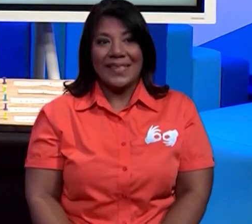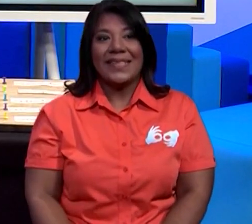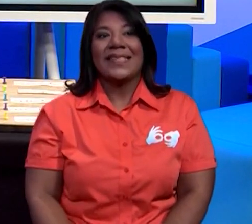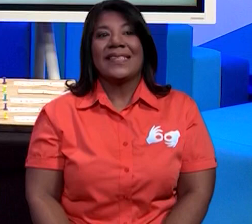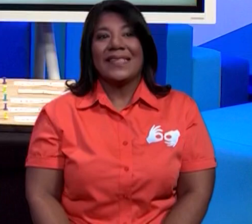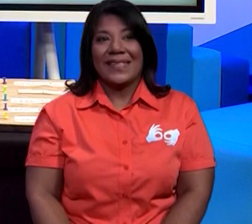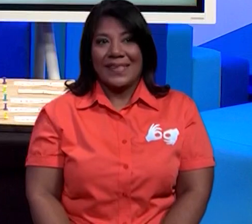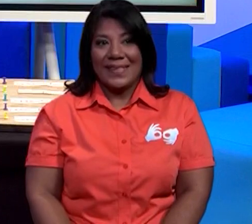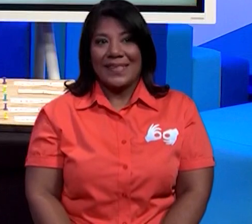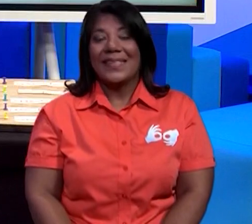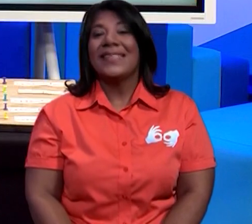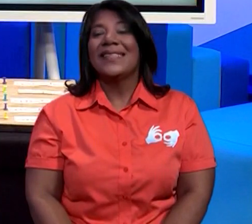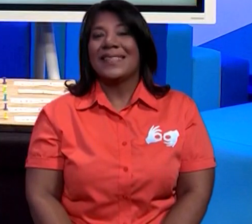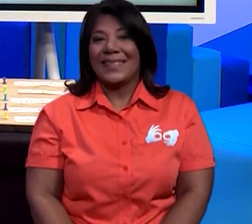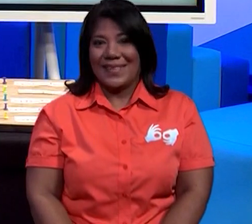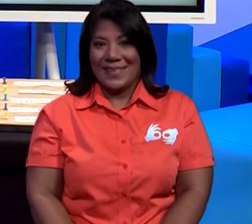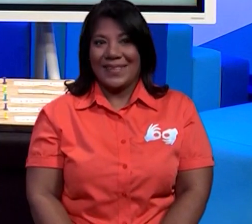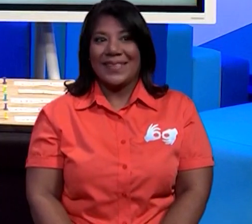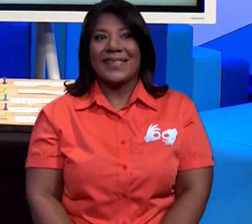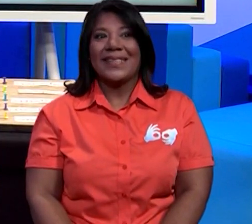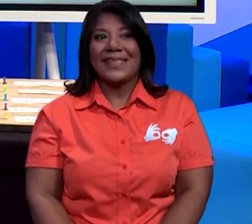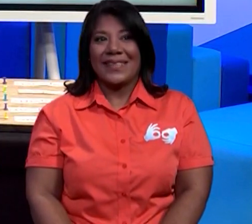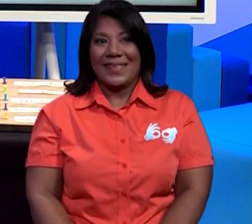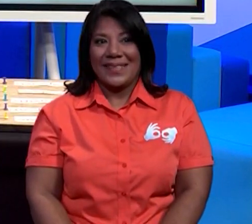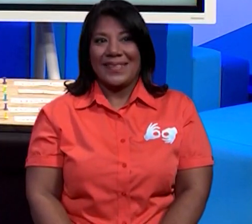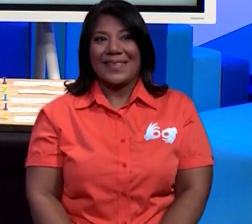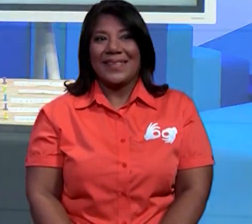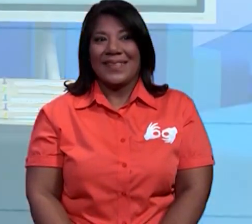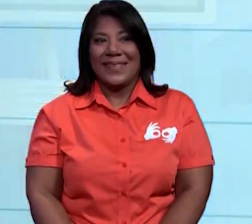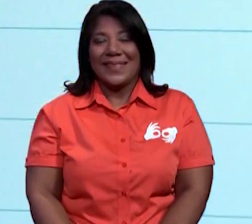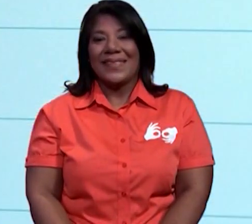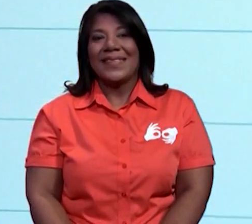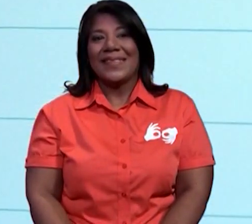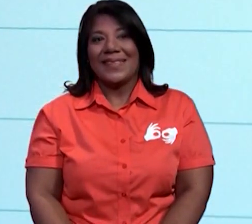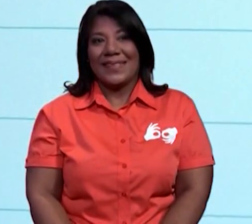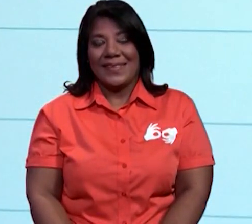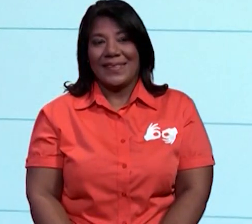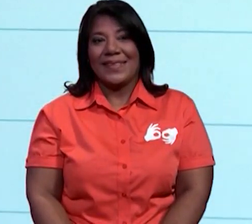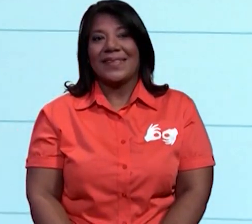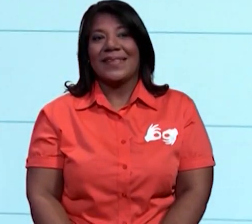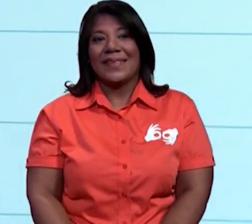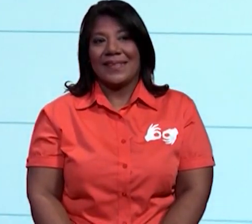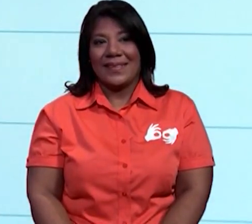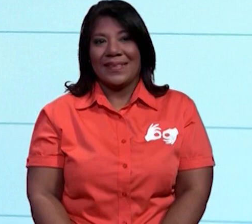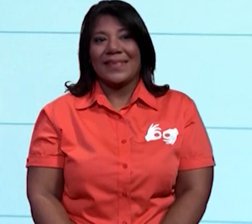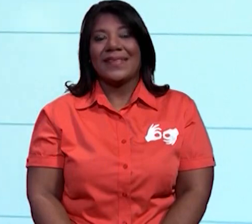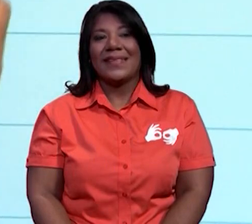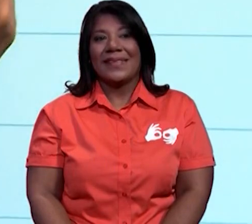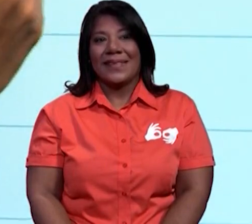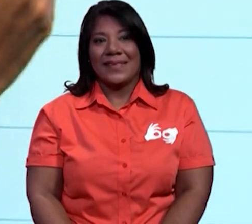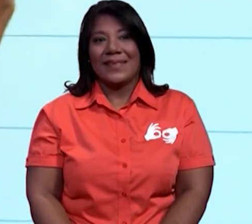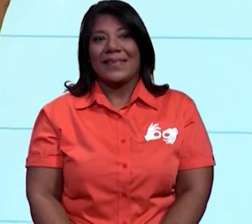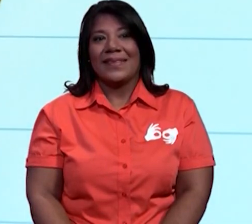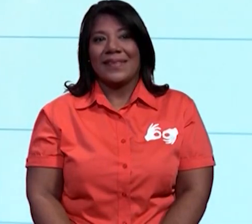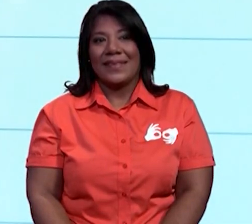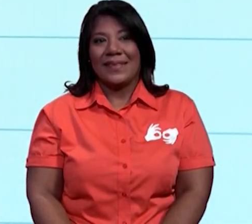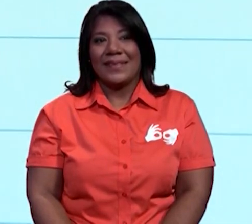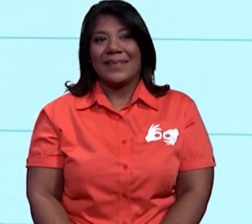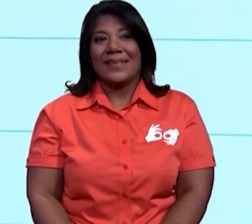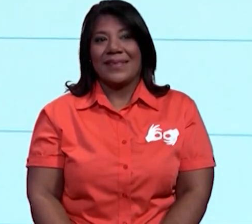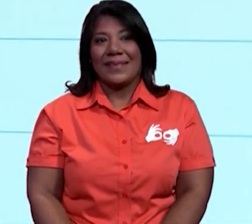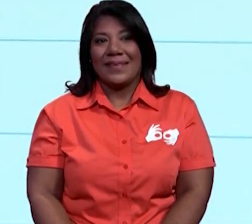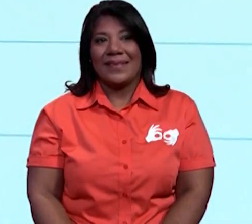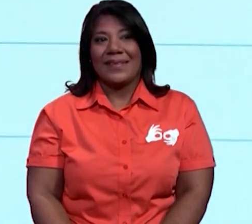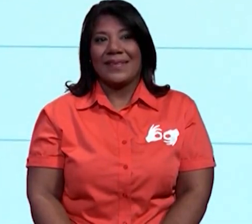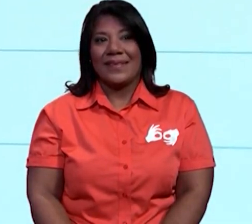cantidad. Observamos también el 20. ¿Cómo vamos a contornear?